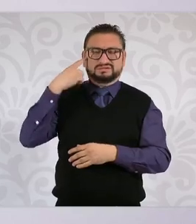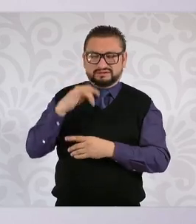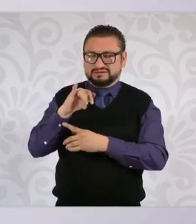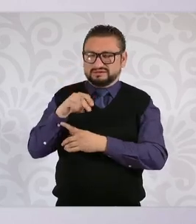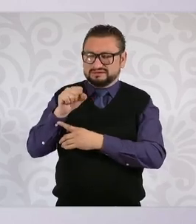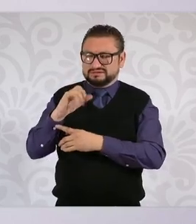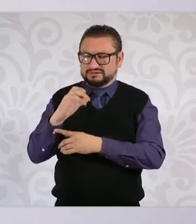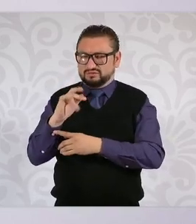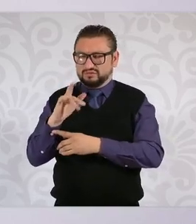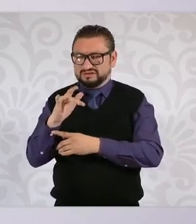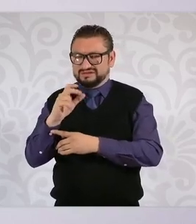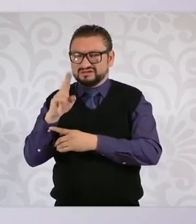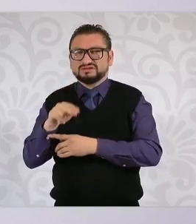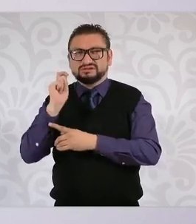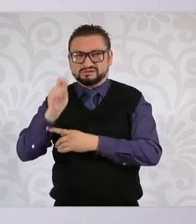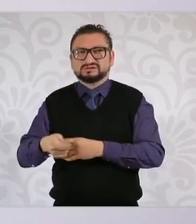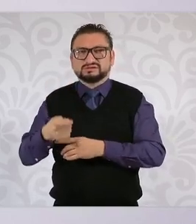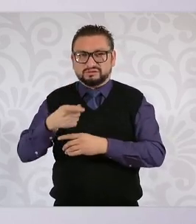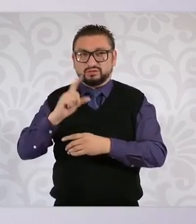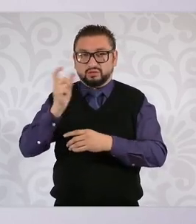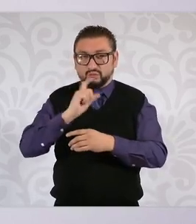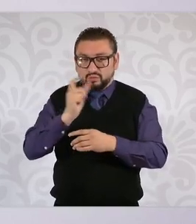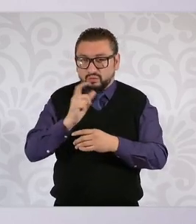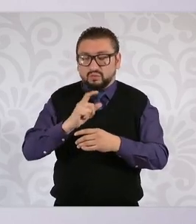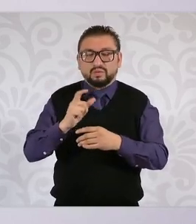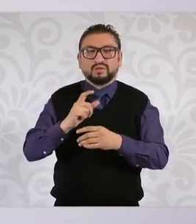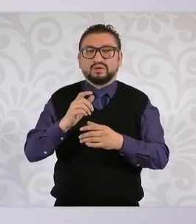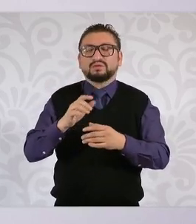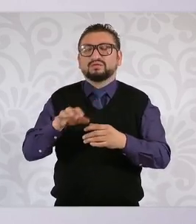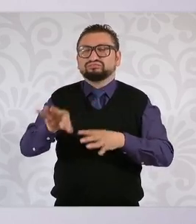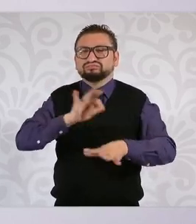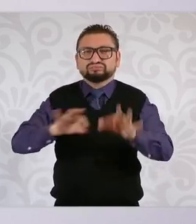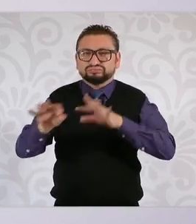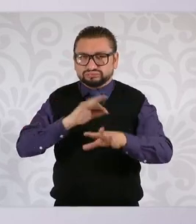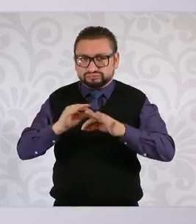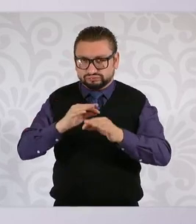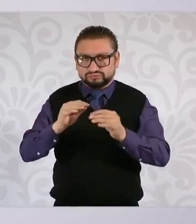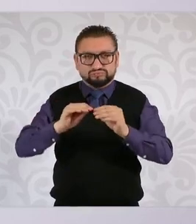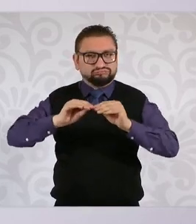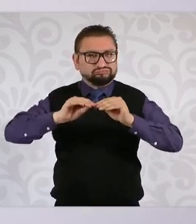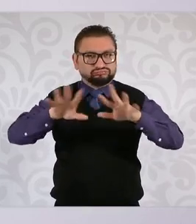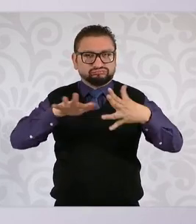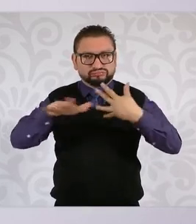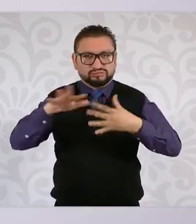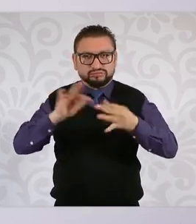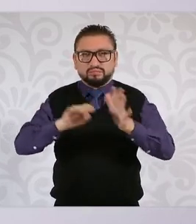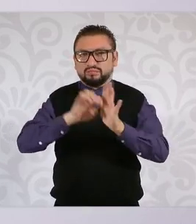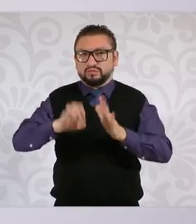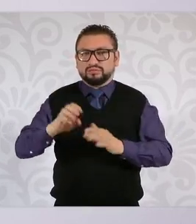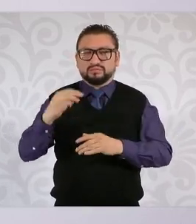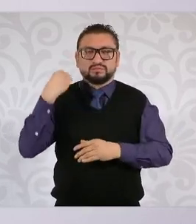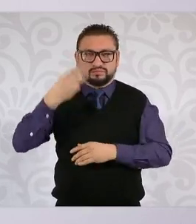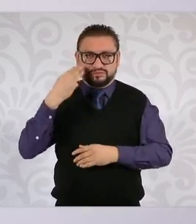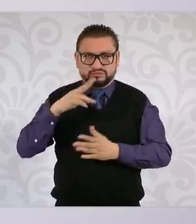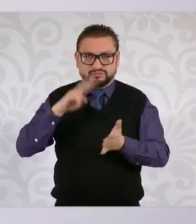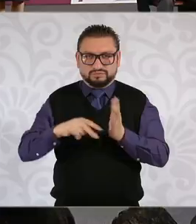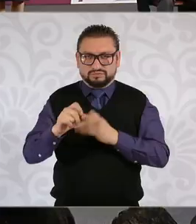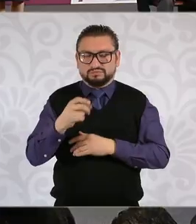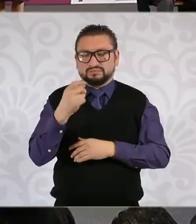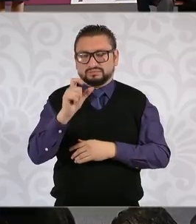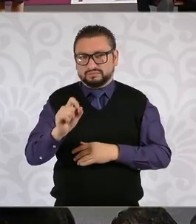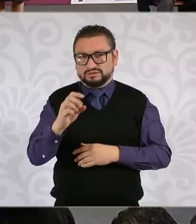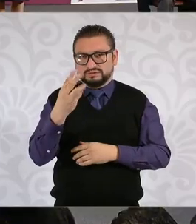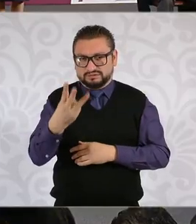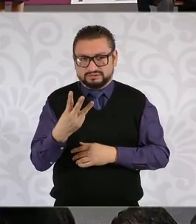es un método usado para eliminar la discrecionalidad y opacidad. Por ejemplo, en marzo de 2023, en la